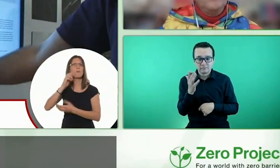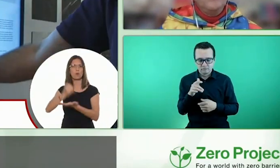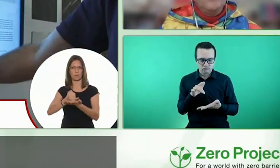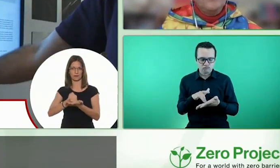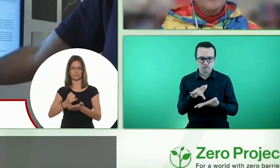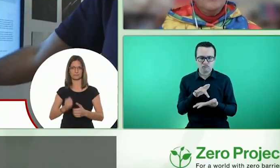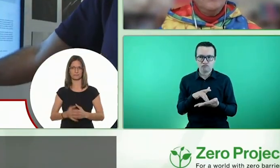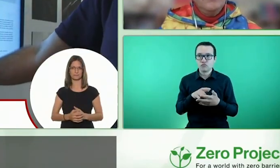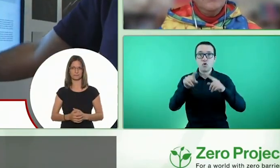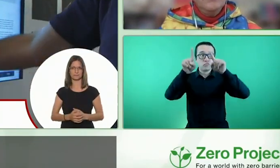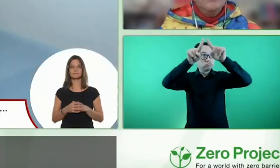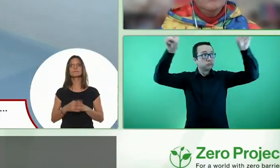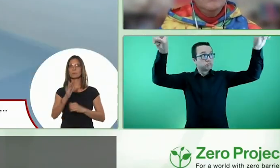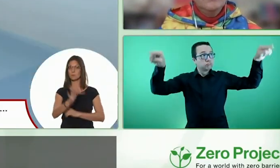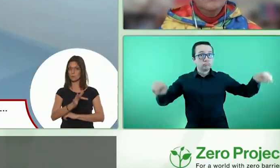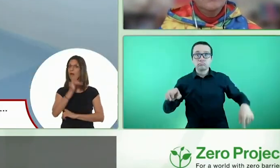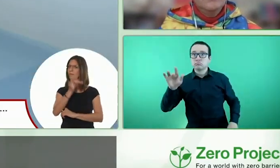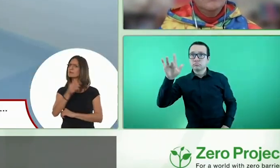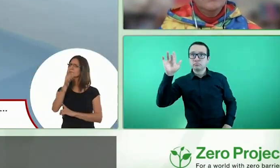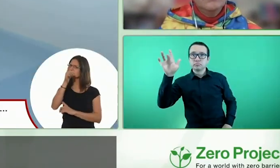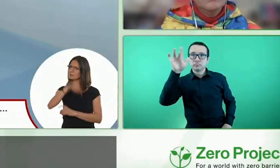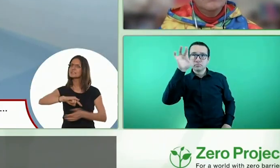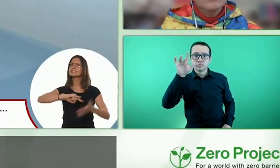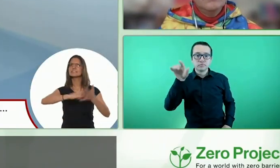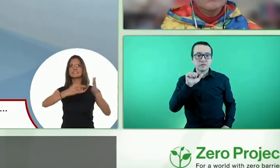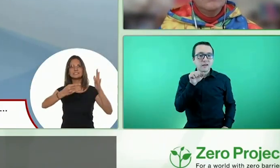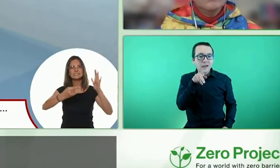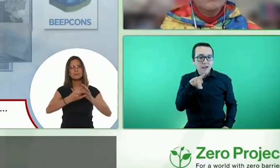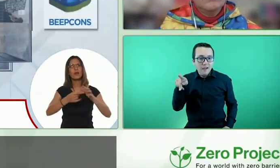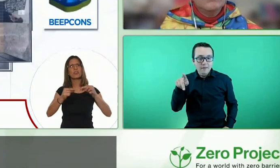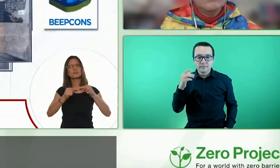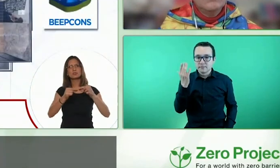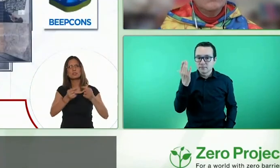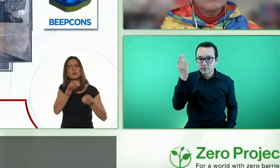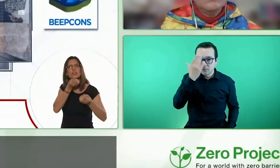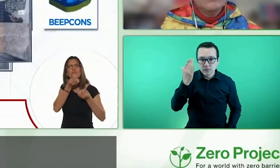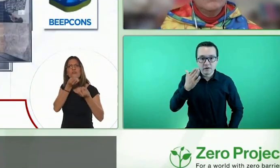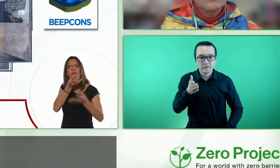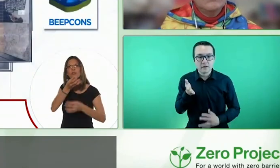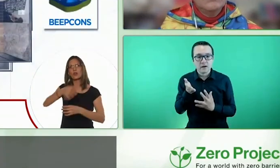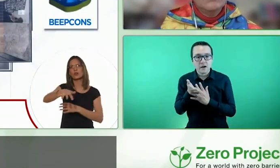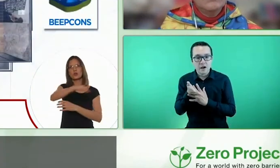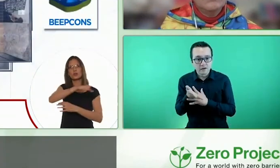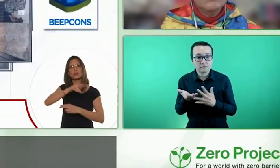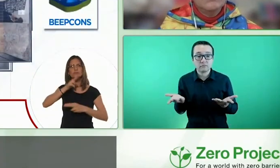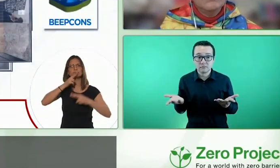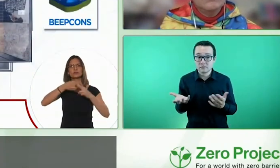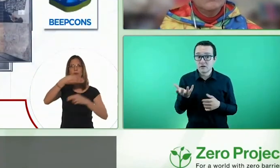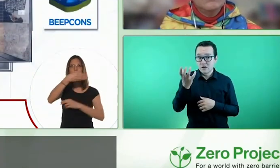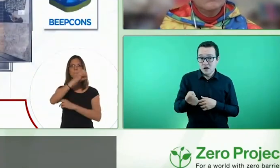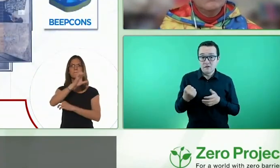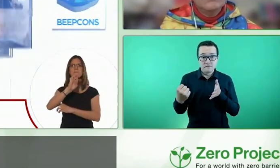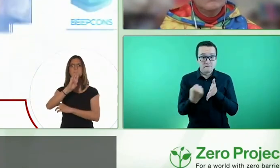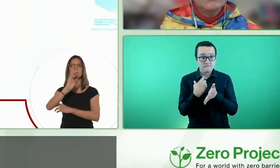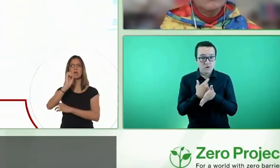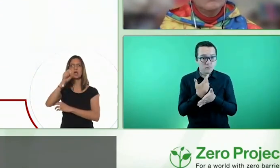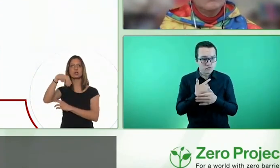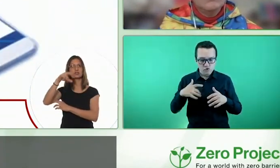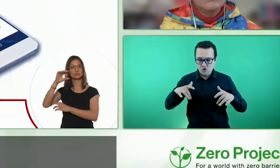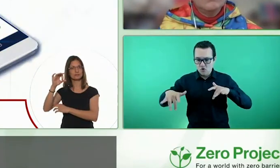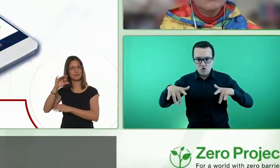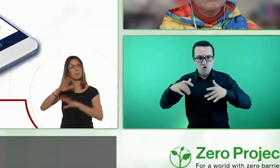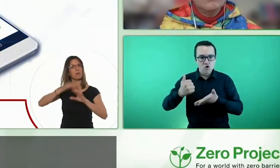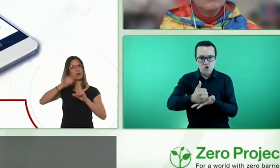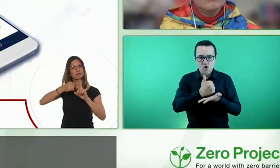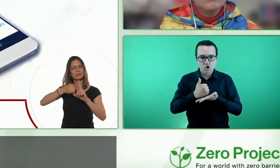aplicaciones de prueba. Además, existe un sistema de dispositivos de información y localización llamados VipCons. Para